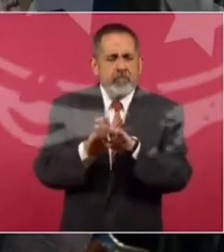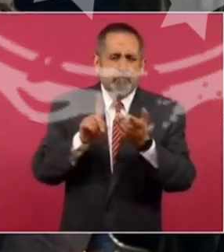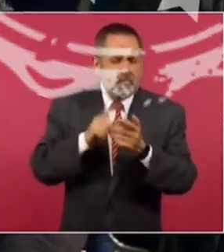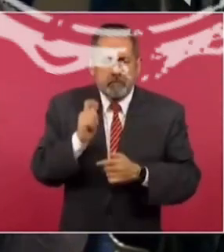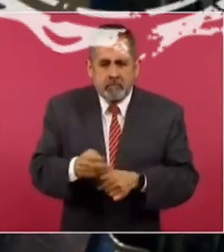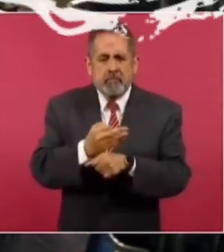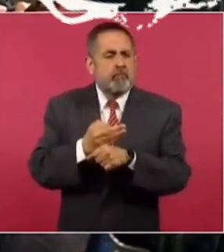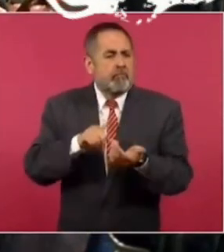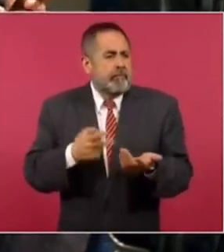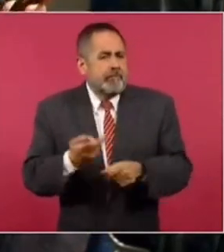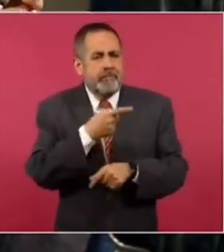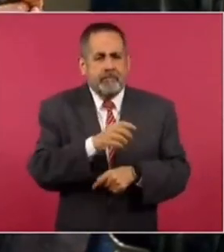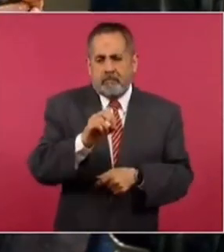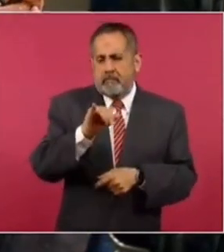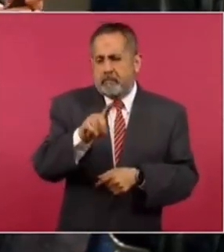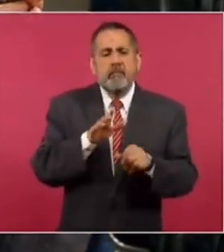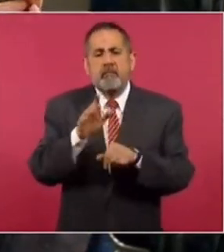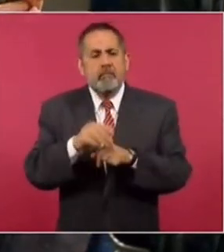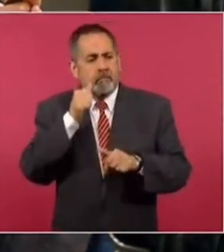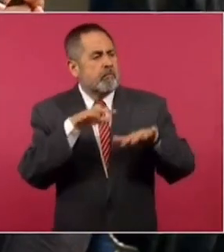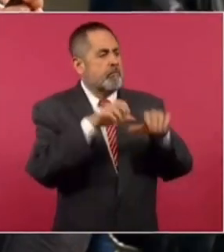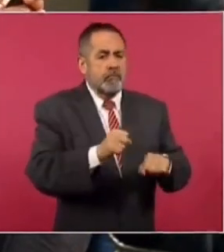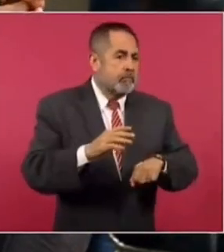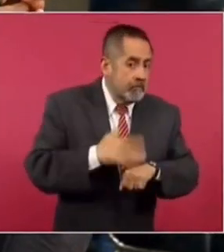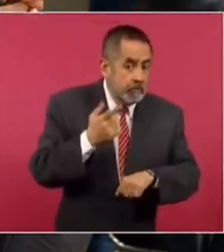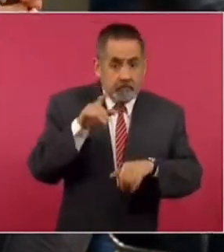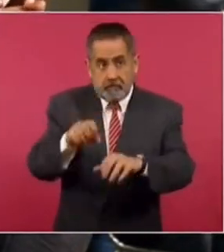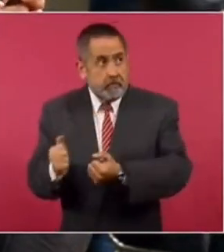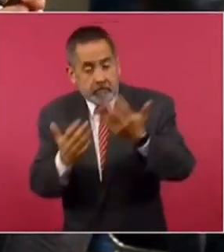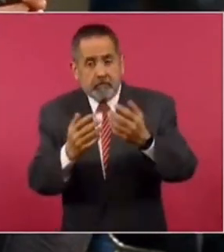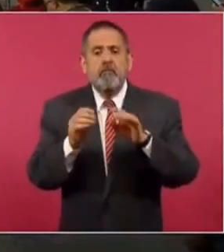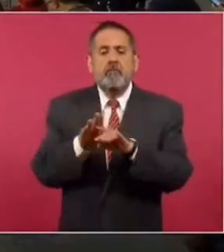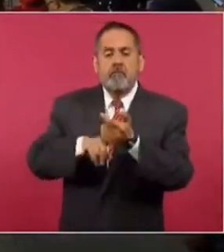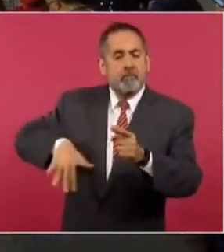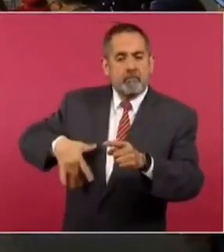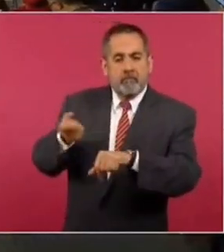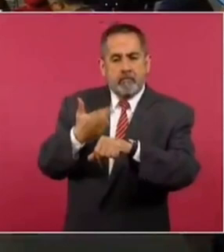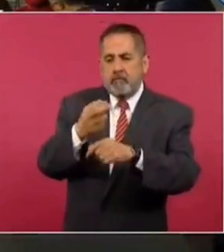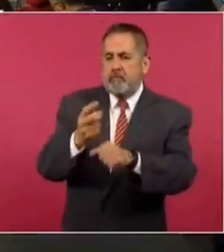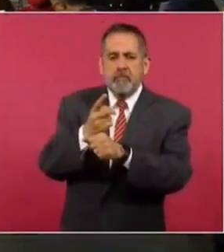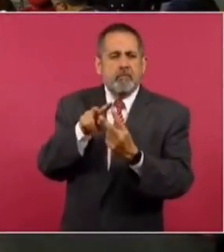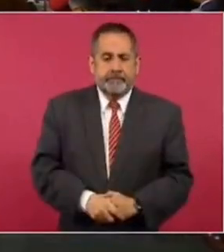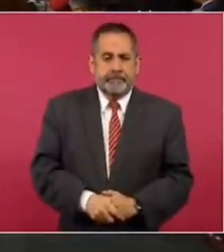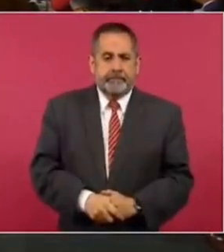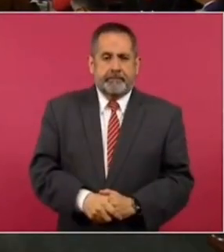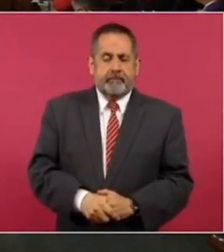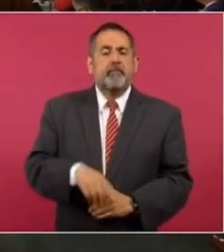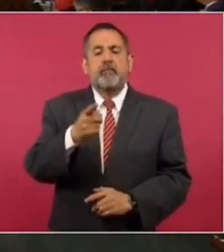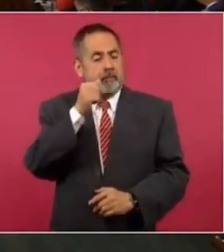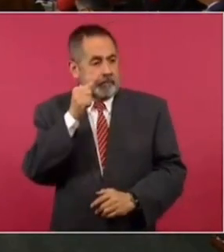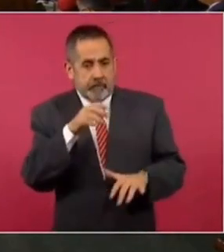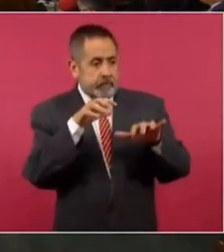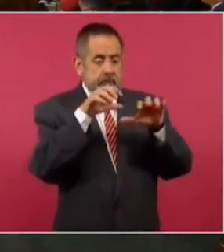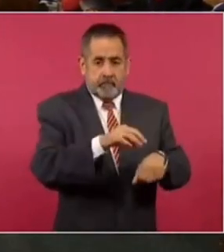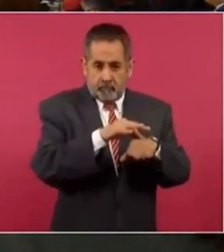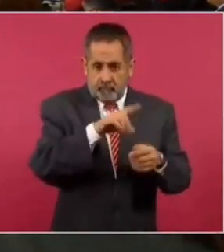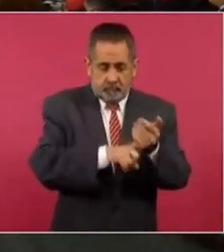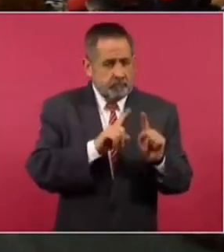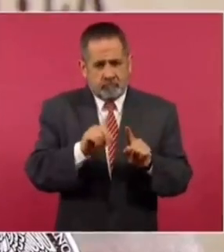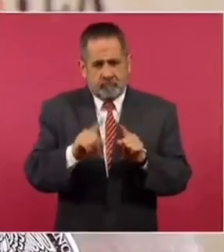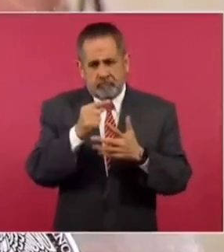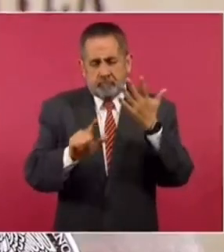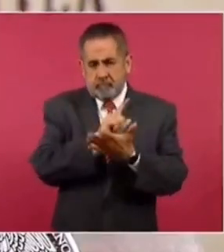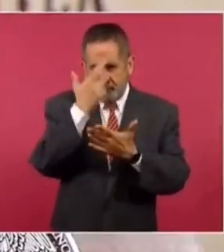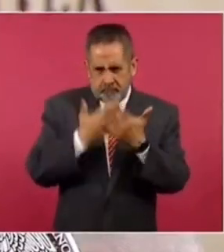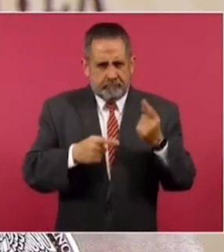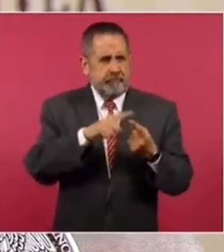La situación jurídica de Ovidio, ¿bajo qué cargo se le detuvo ayer? ¿Bajo la orden de extradición o bajo lo que comenta la Secretaria de Seguridad? Se le detuvo en flagrancia por varios